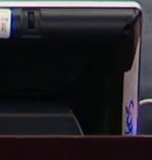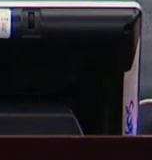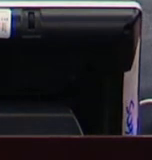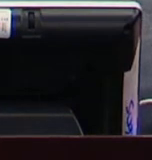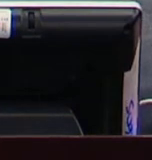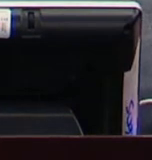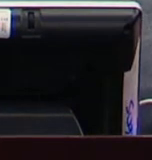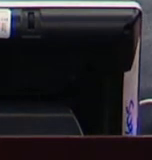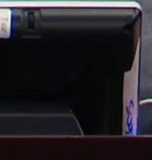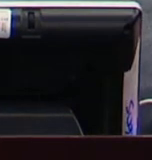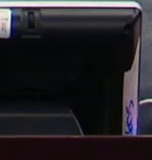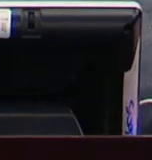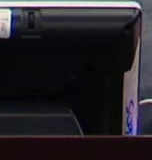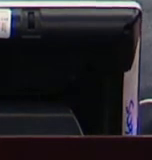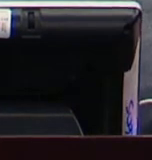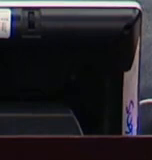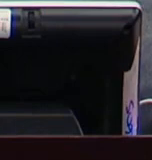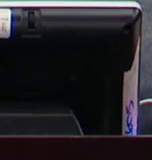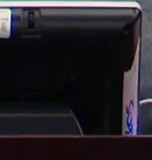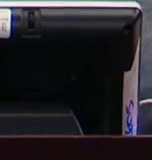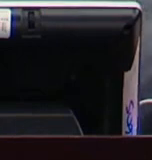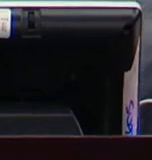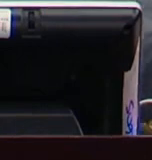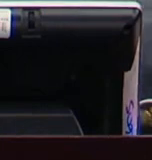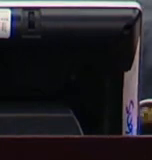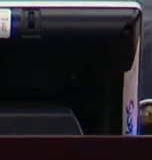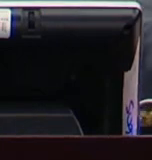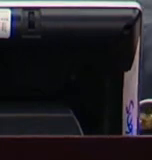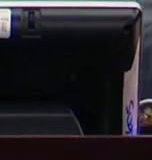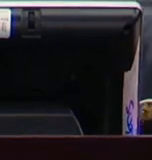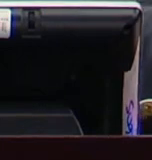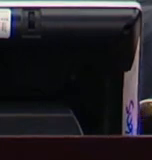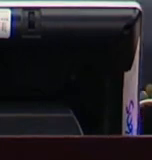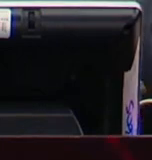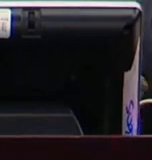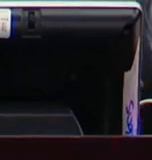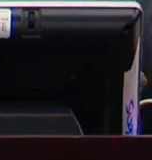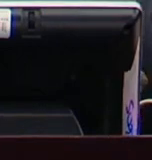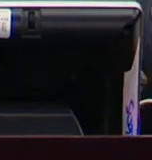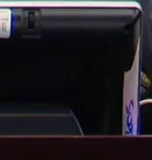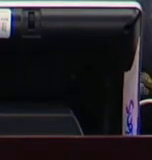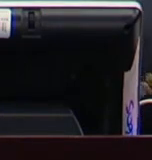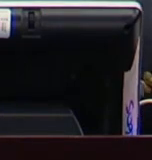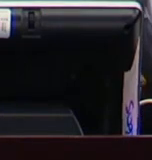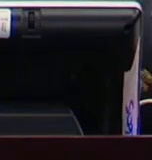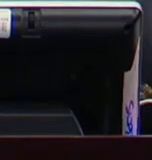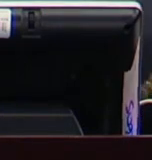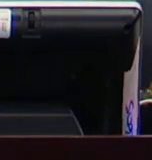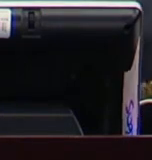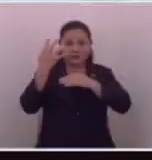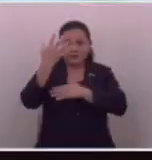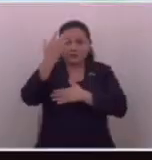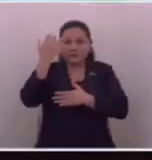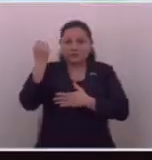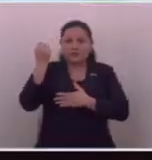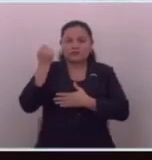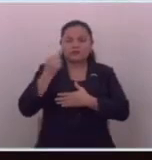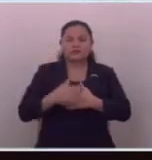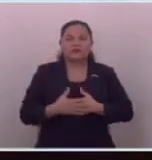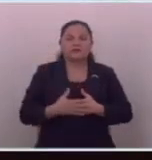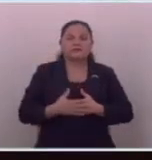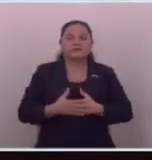el comunicado y que tratan de desviar la atención de la importancia